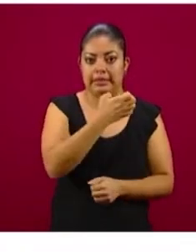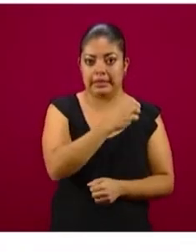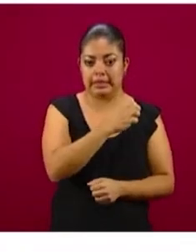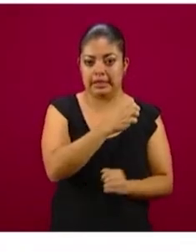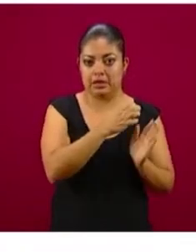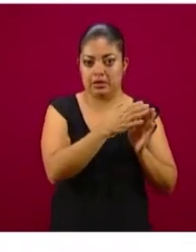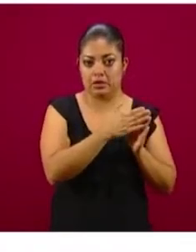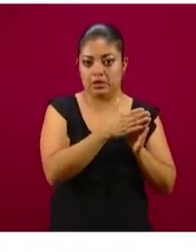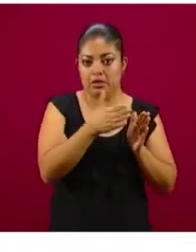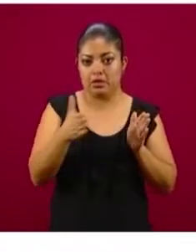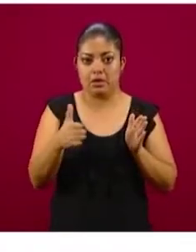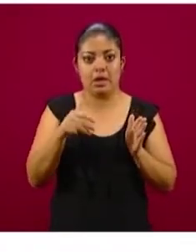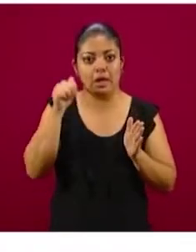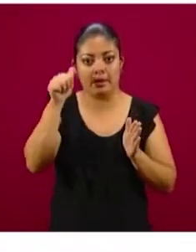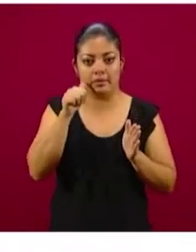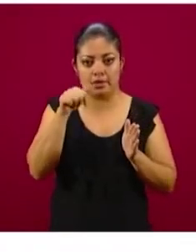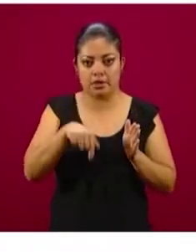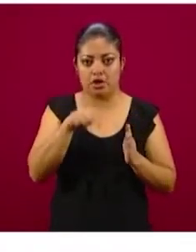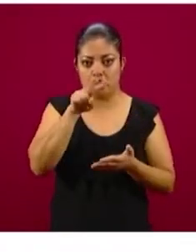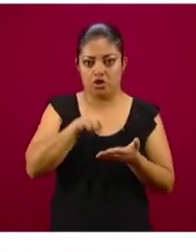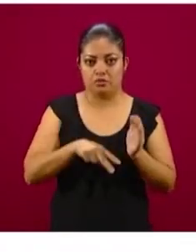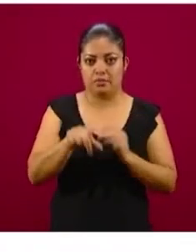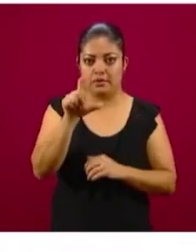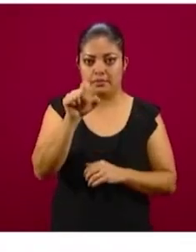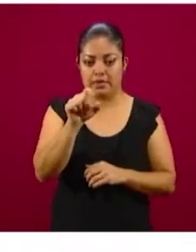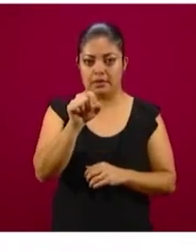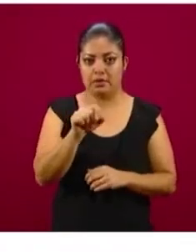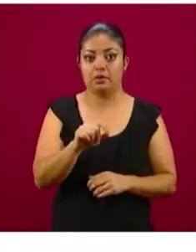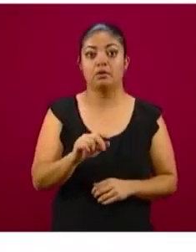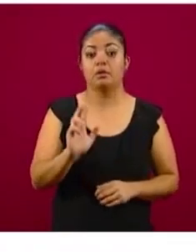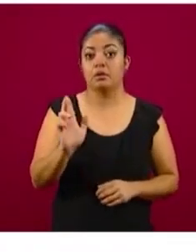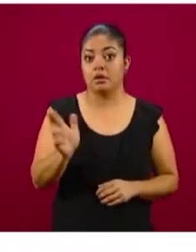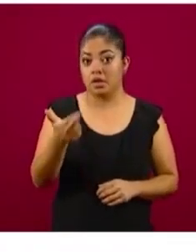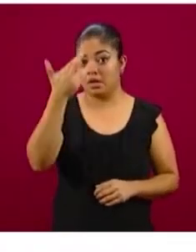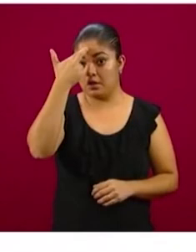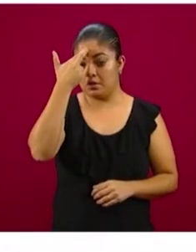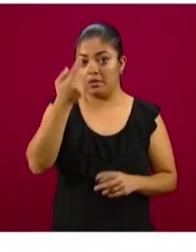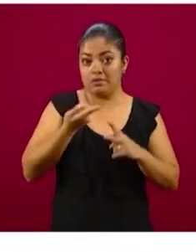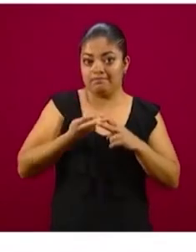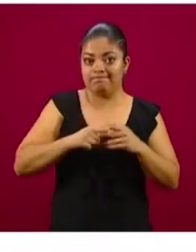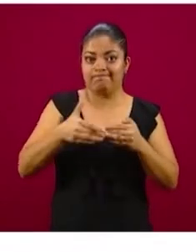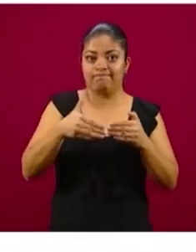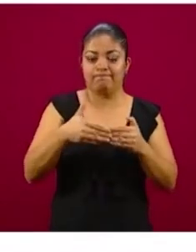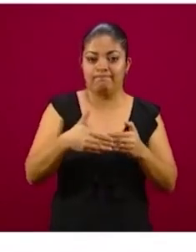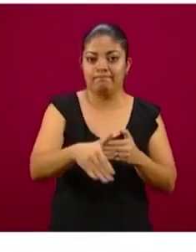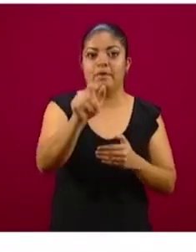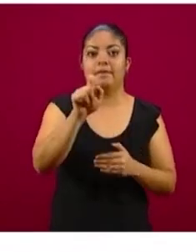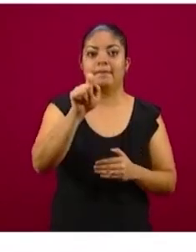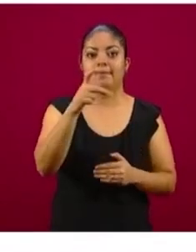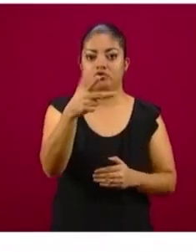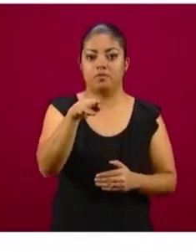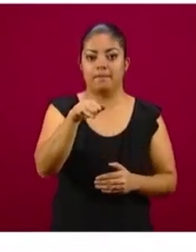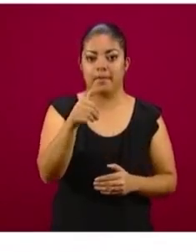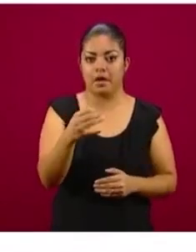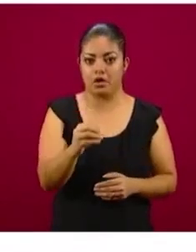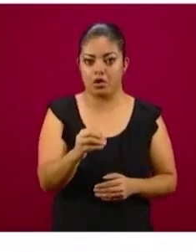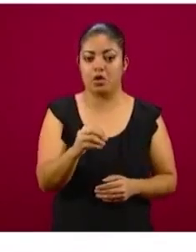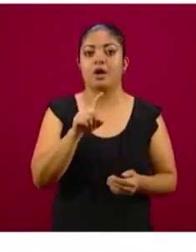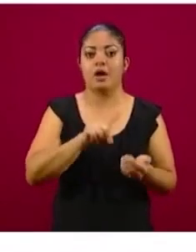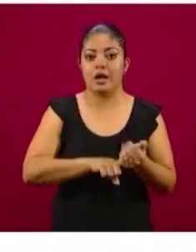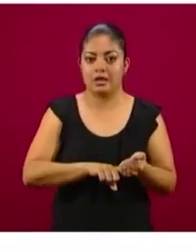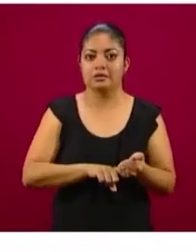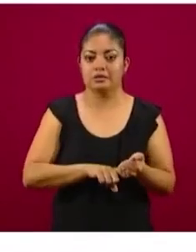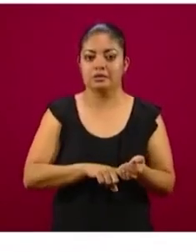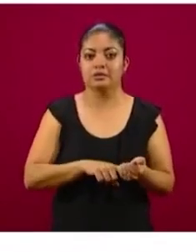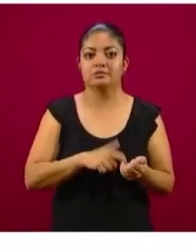de este año. Además, recordar que a partir del 28 de mayo se abre el nuevo crédito para